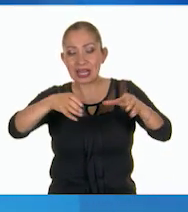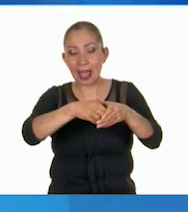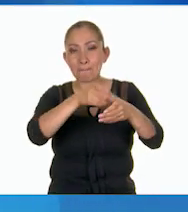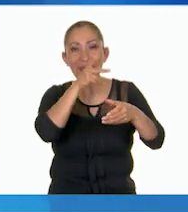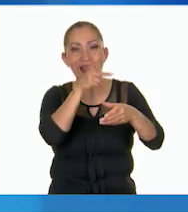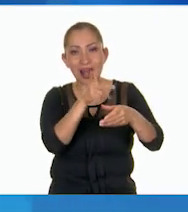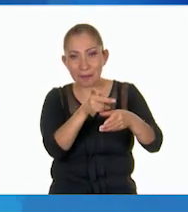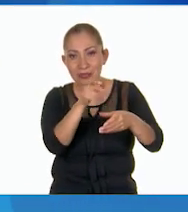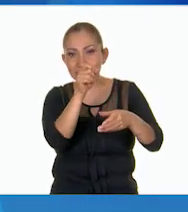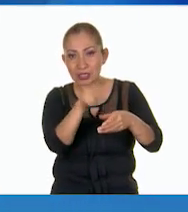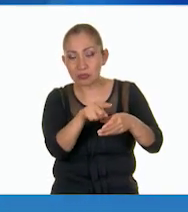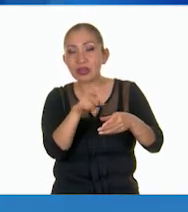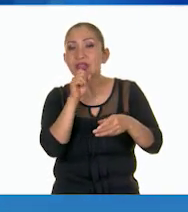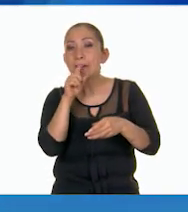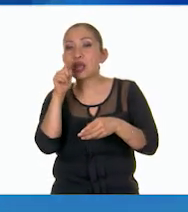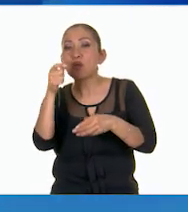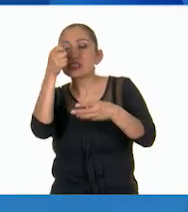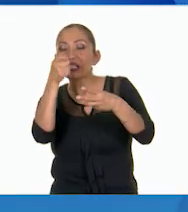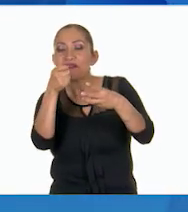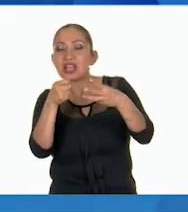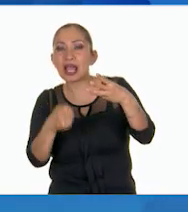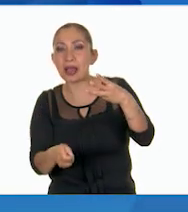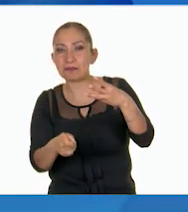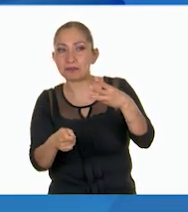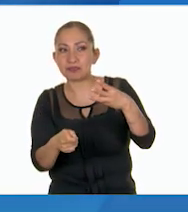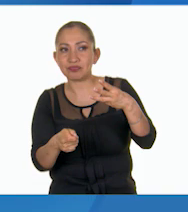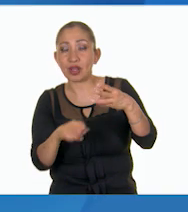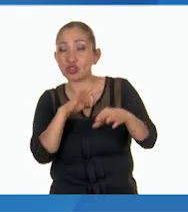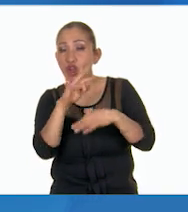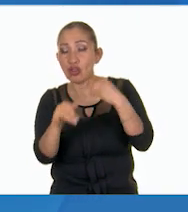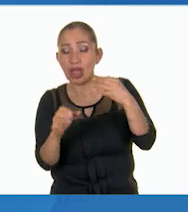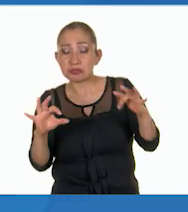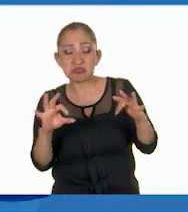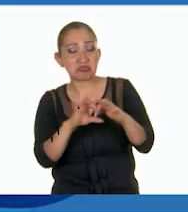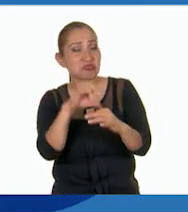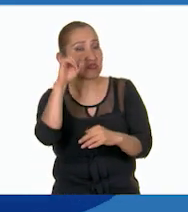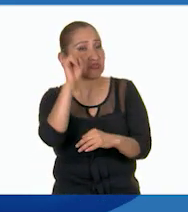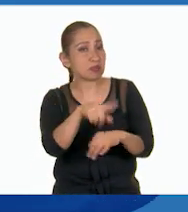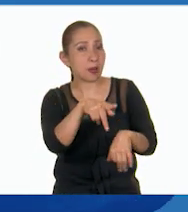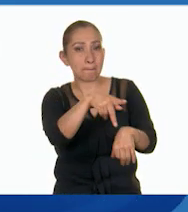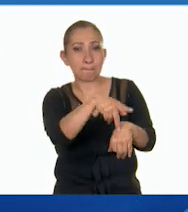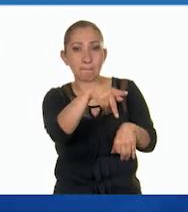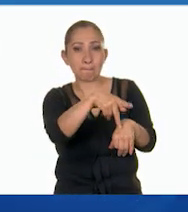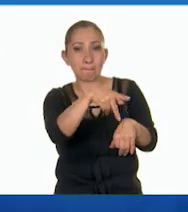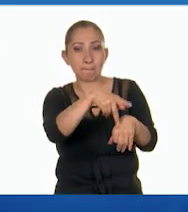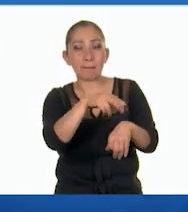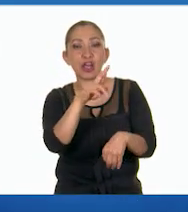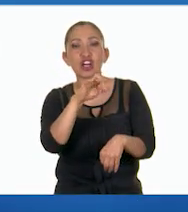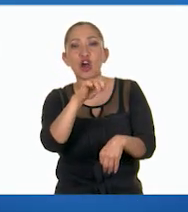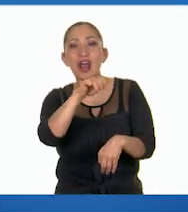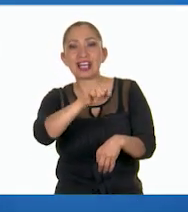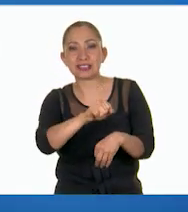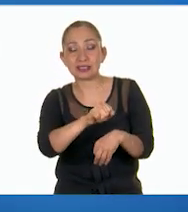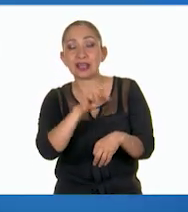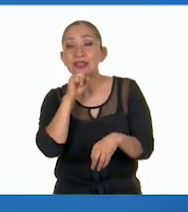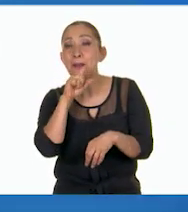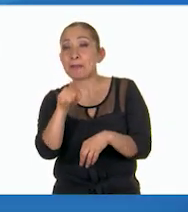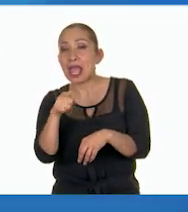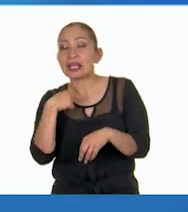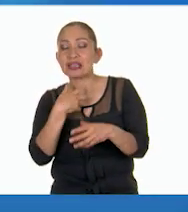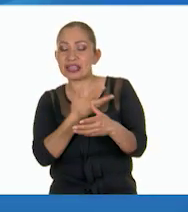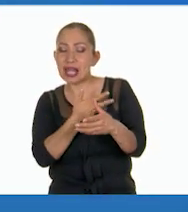palabras. Y por su significado, todas se relacionan con las rocas. También